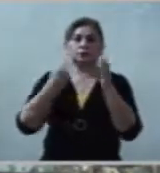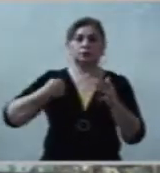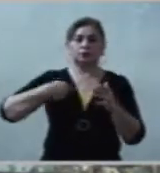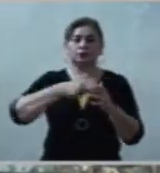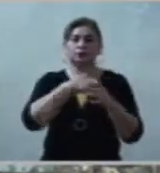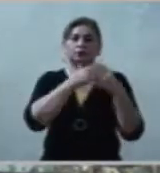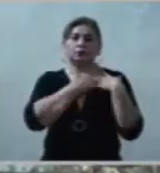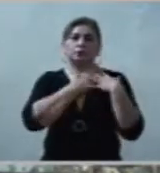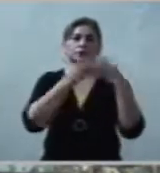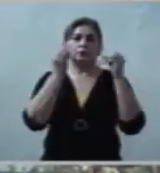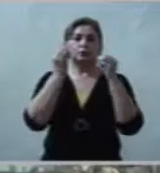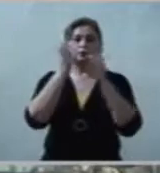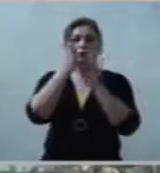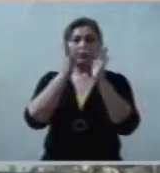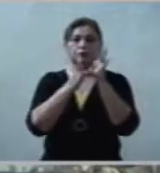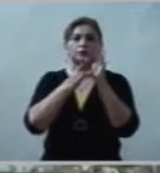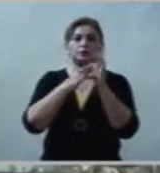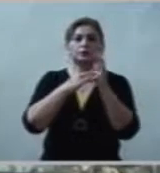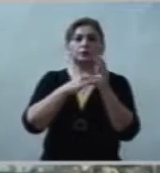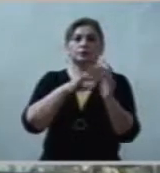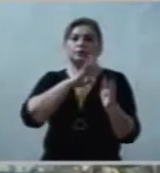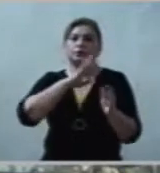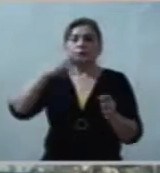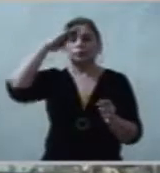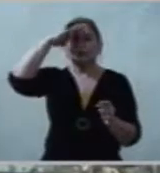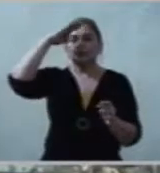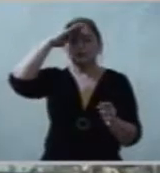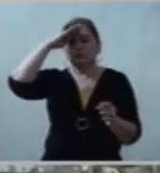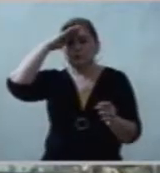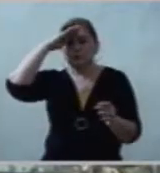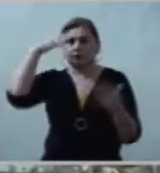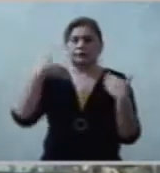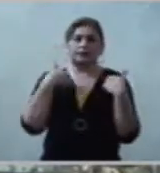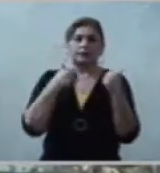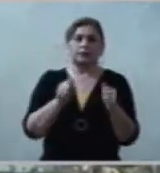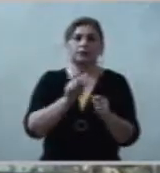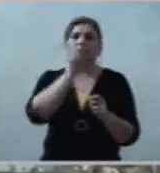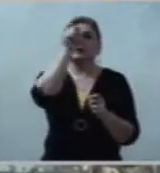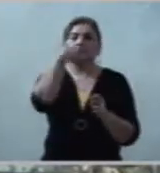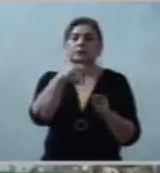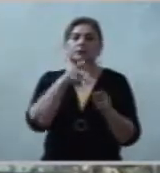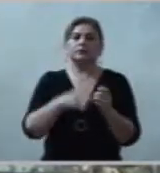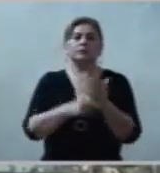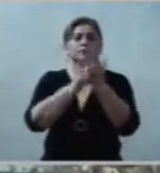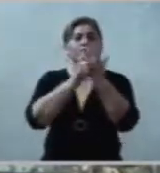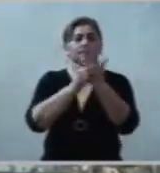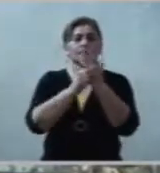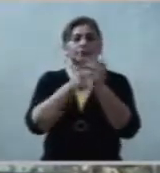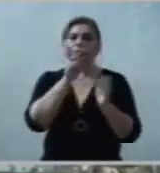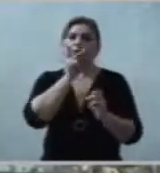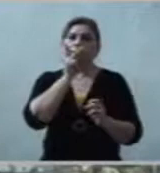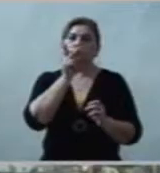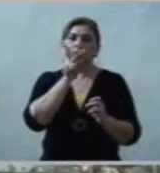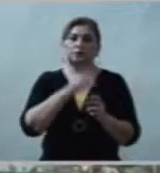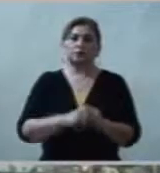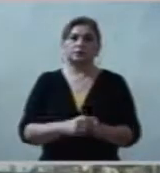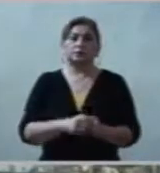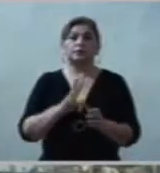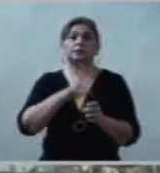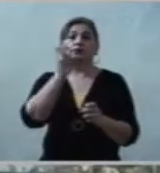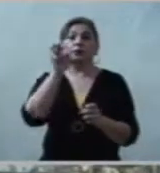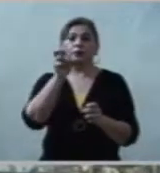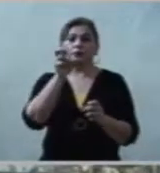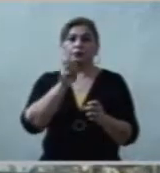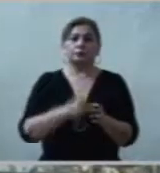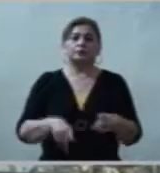significan esas palabras. Por eso, hermanas y hermanos, hay personas,